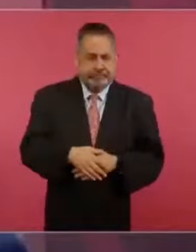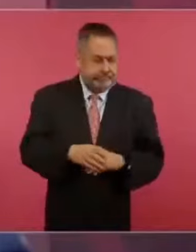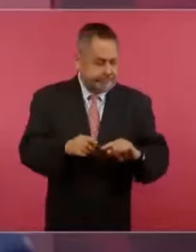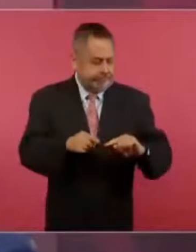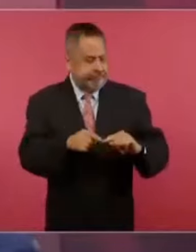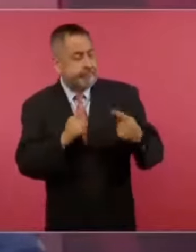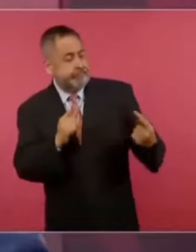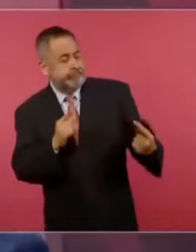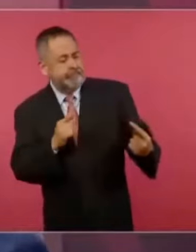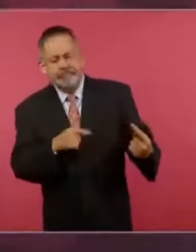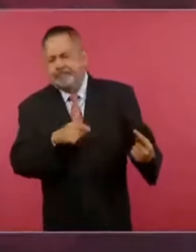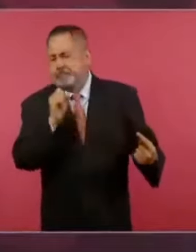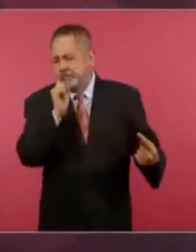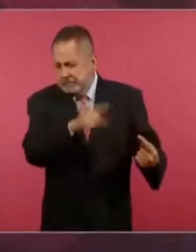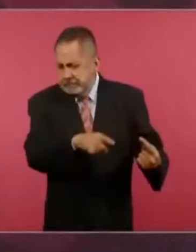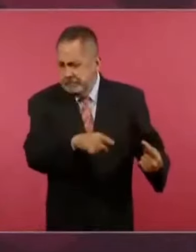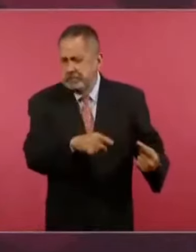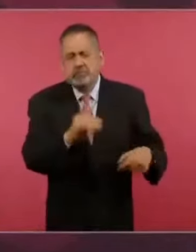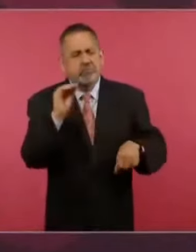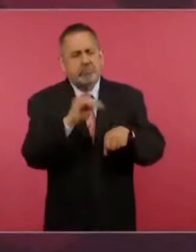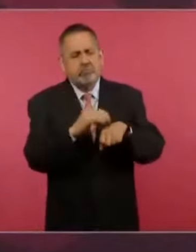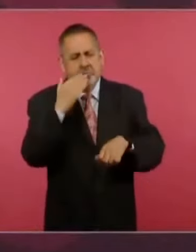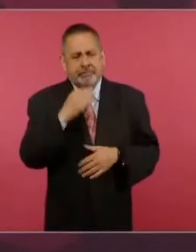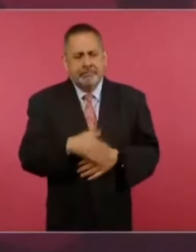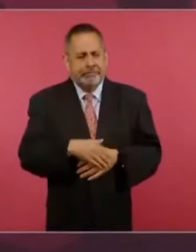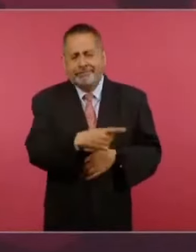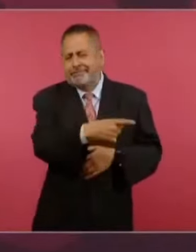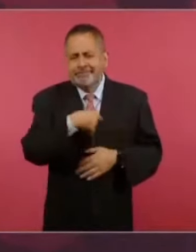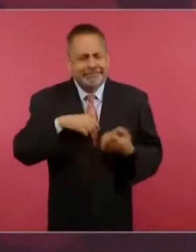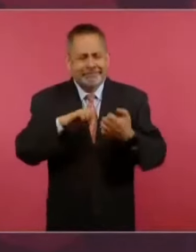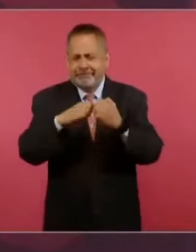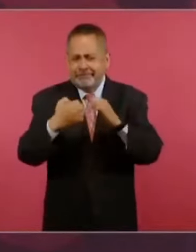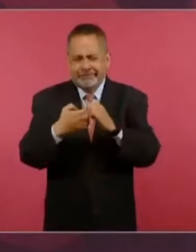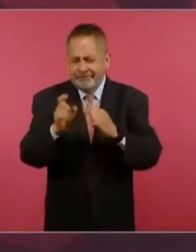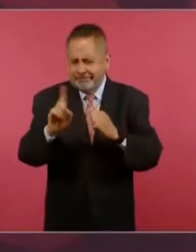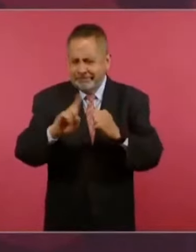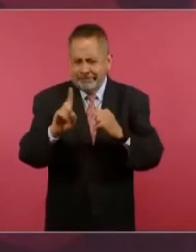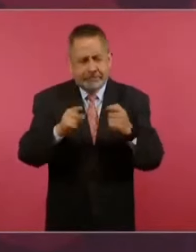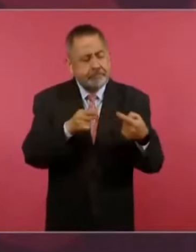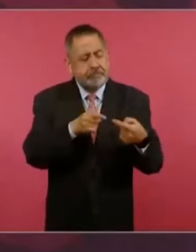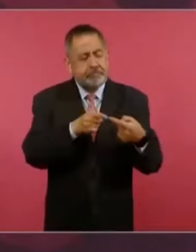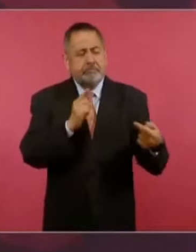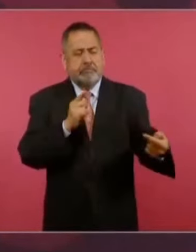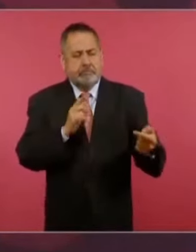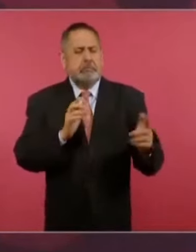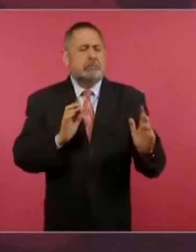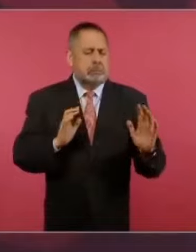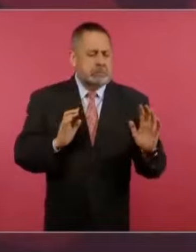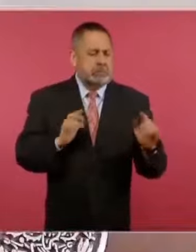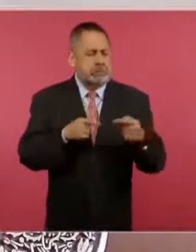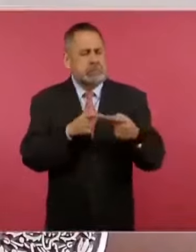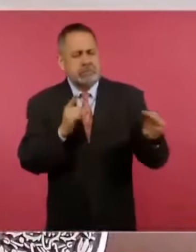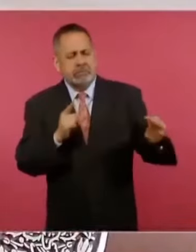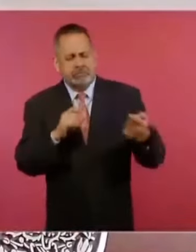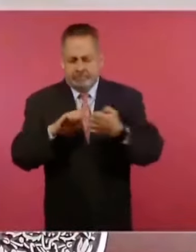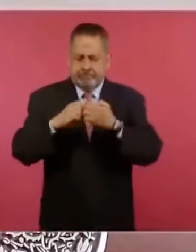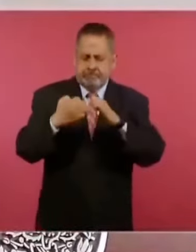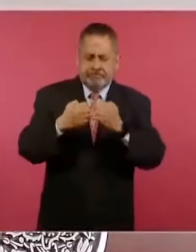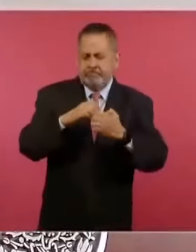adversarios, que no son nuestros enemigos, son adversarios.